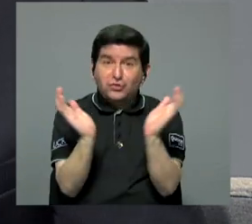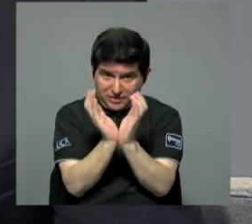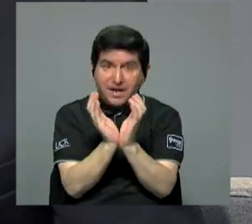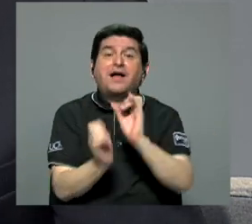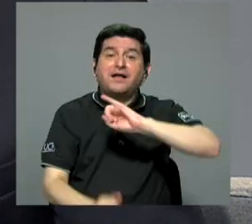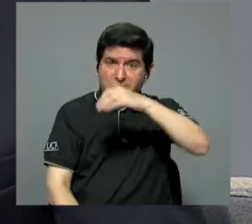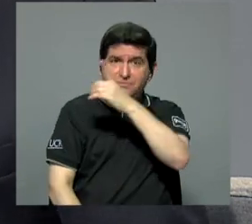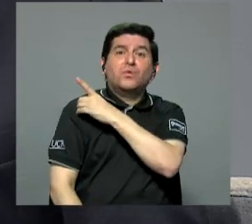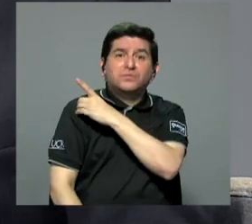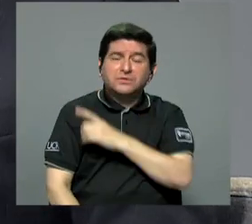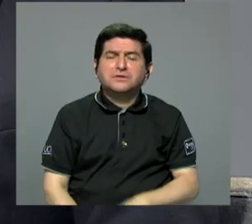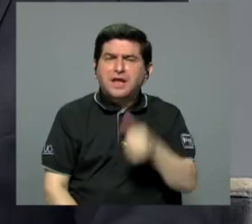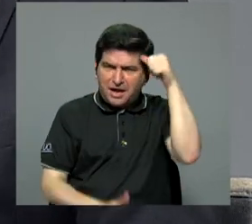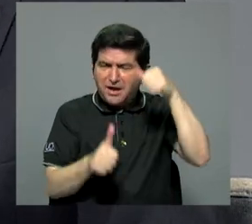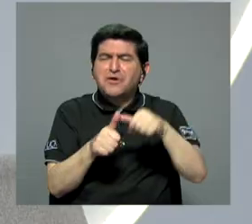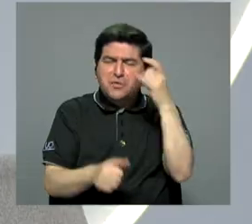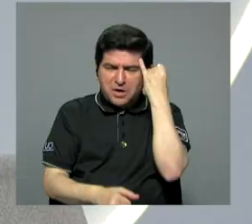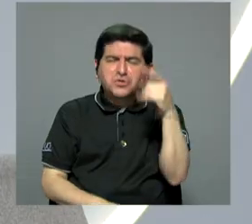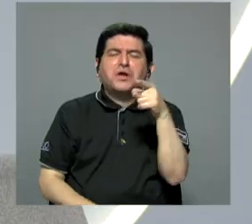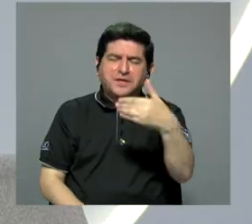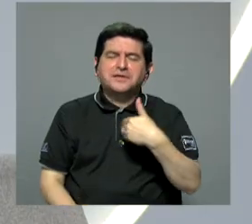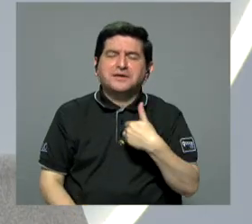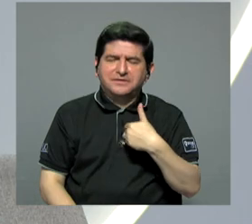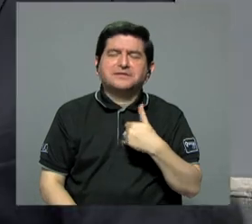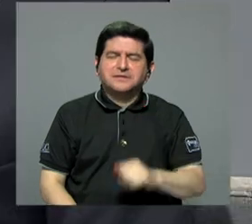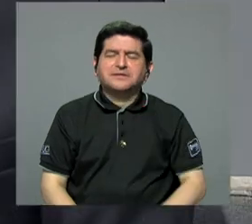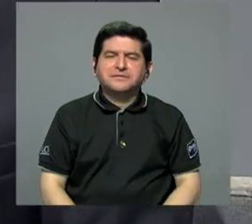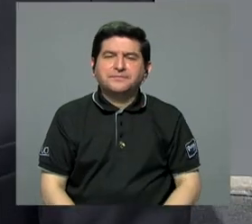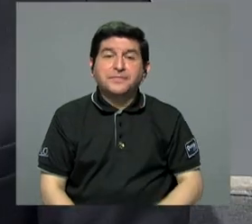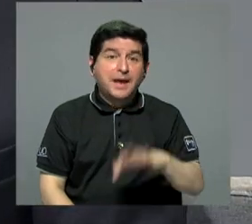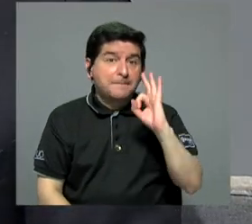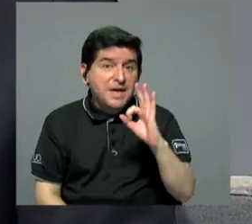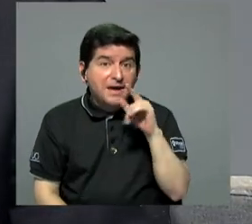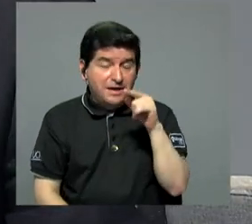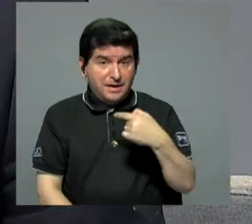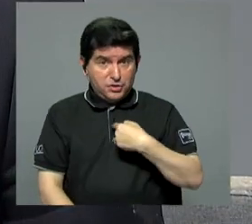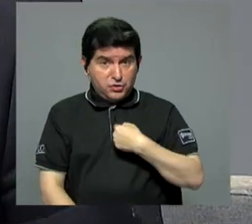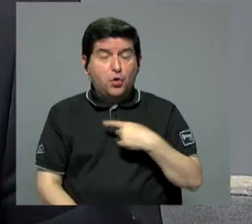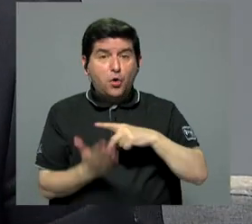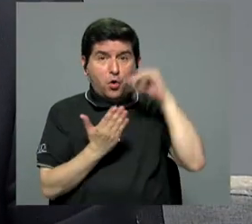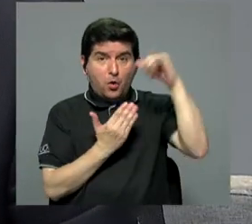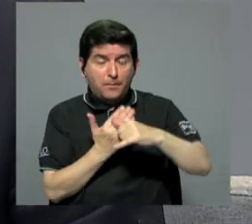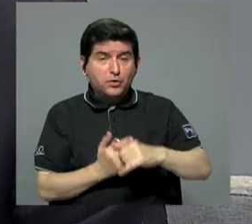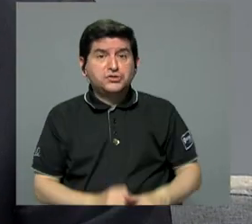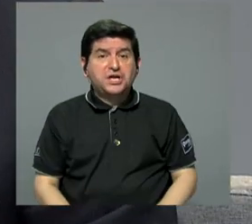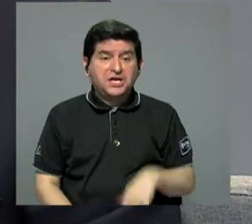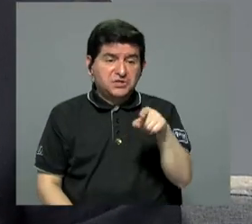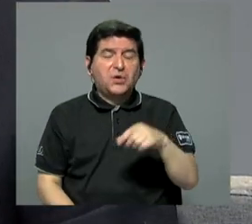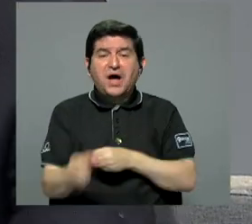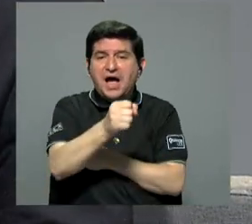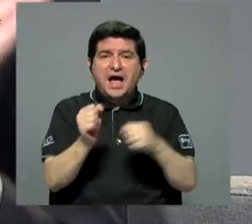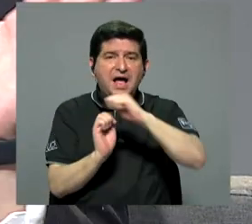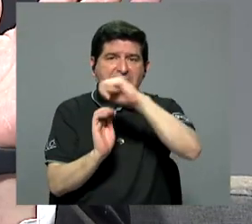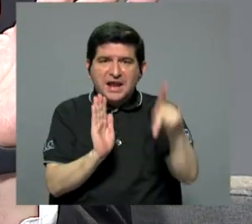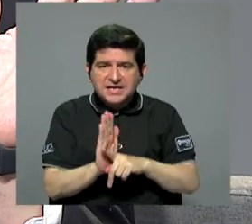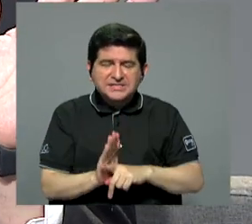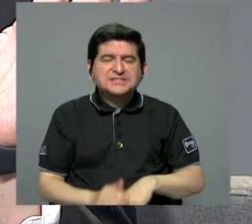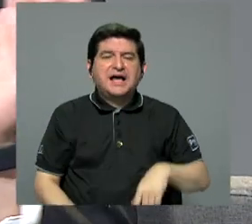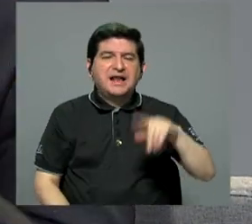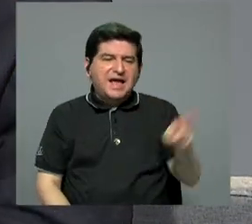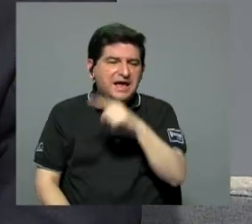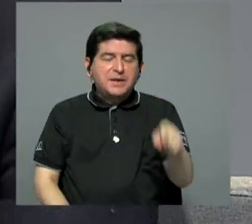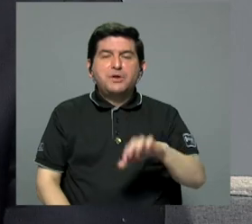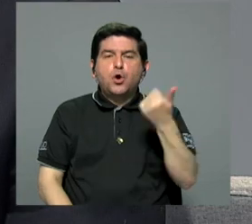Seguro de la Junta Directiva. Yo recuerdo esa iniciativa suya. Correcto. Entonces, a mí ese proyecto me lo echó abajo la Sala Constitucional por otras